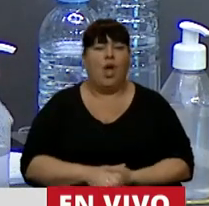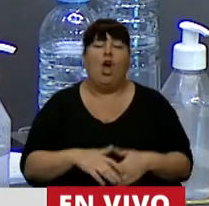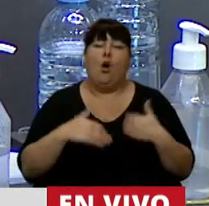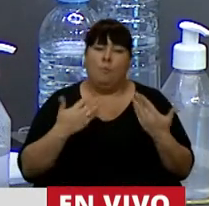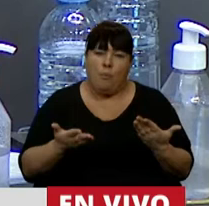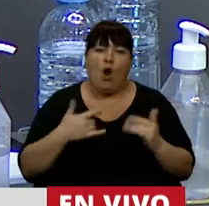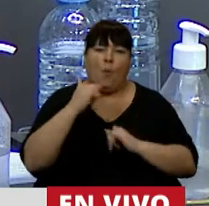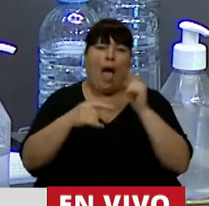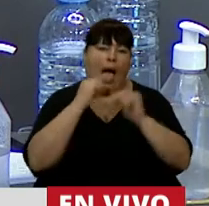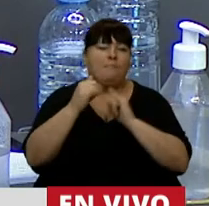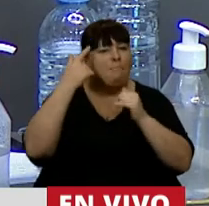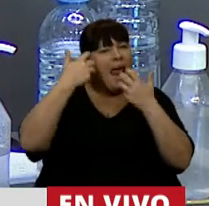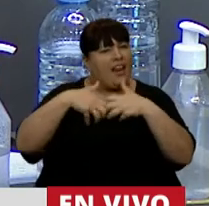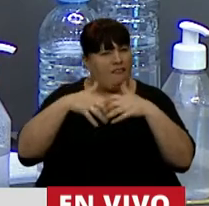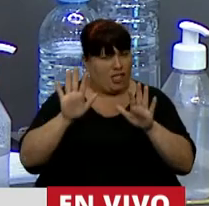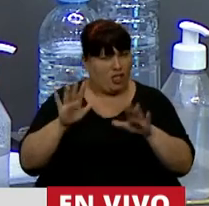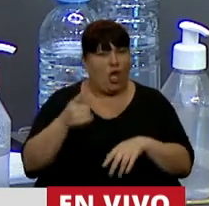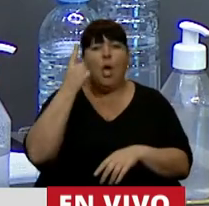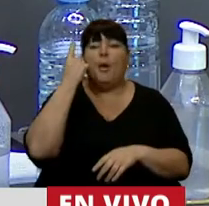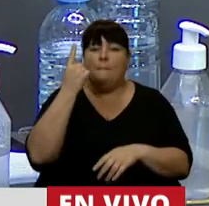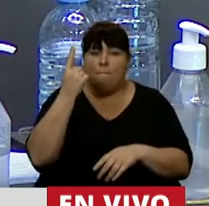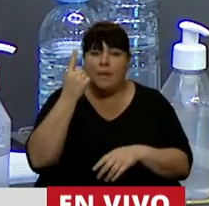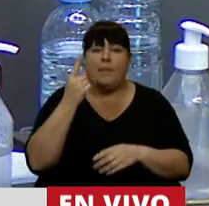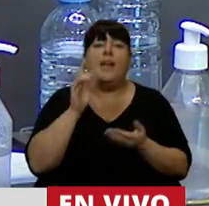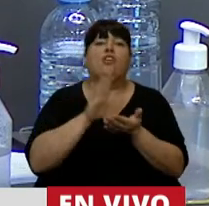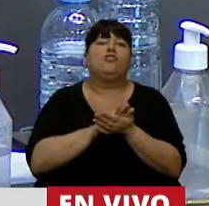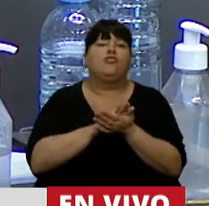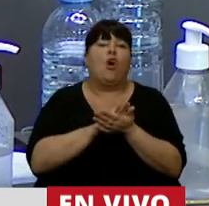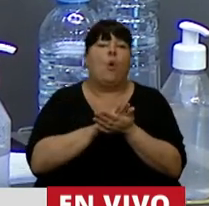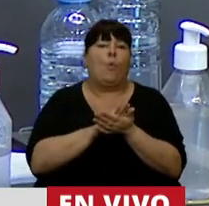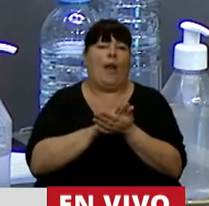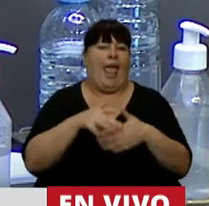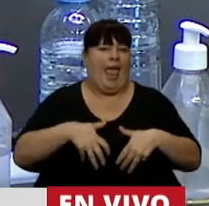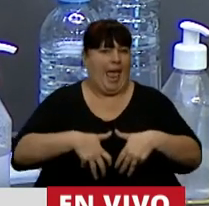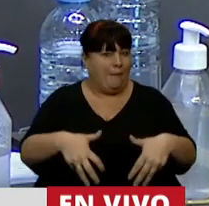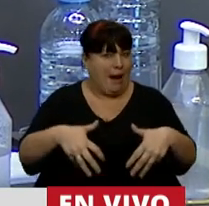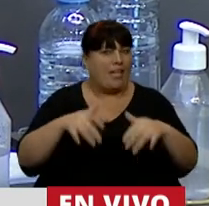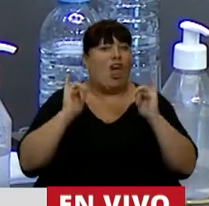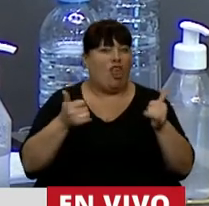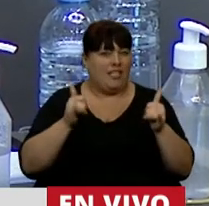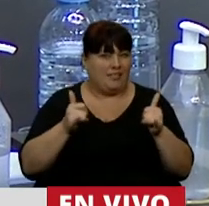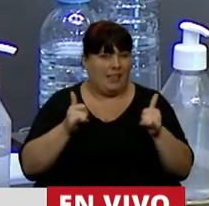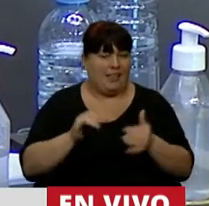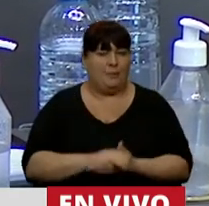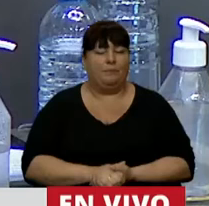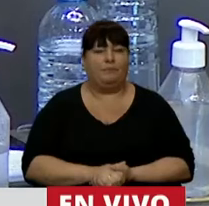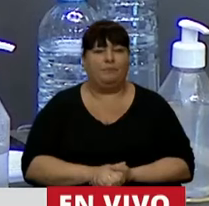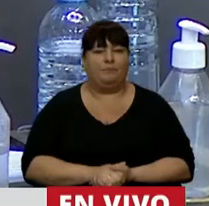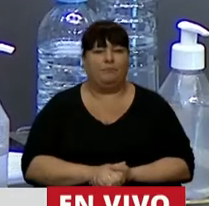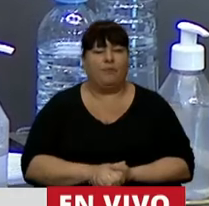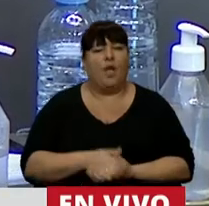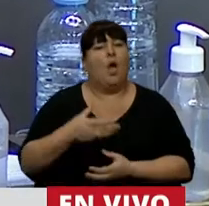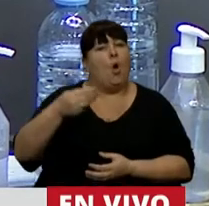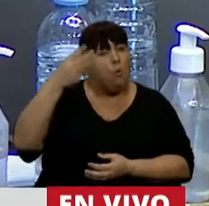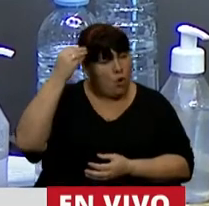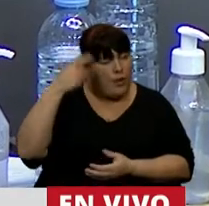eso voy a hacer algunas reflexiones. La primera de ellas es en relación a los embarazos adolescentes, que